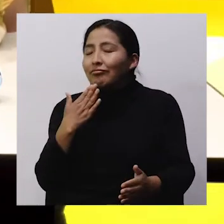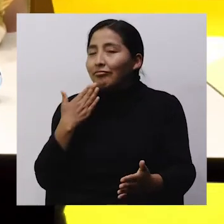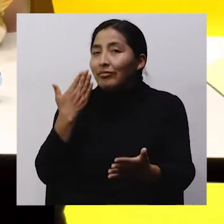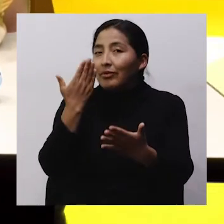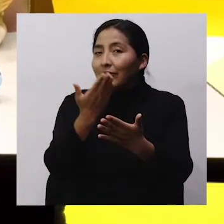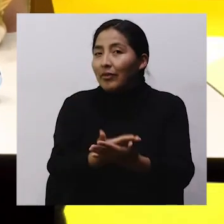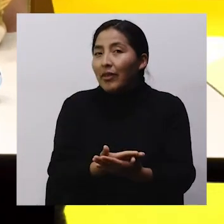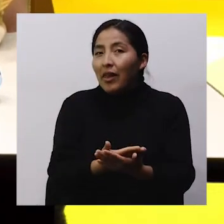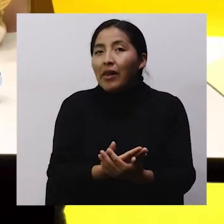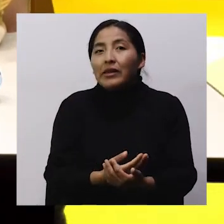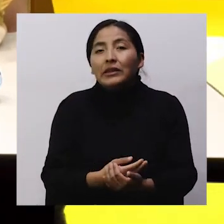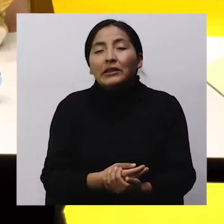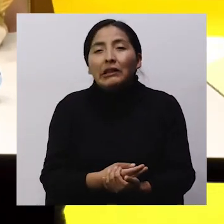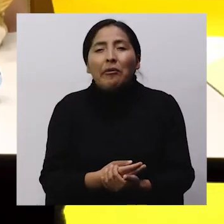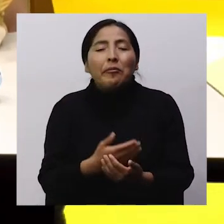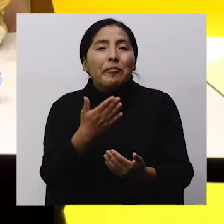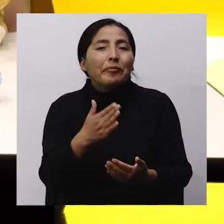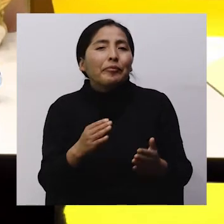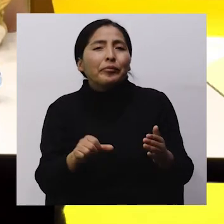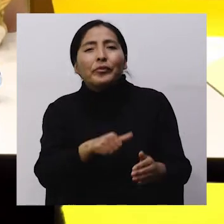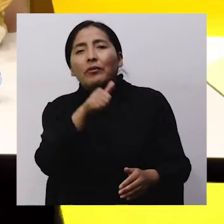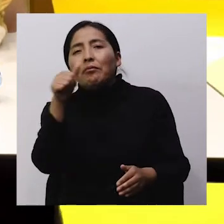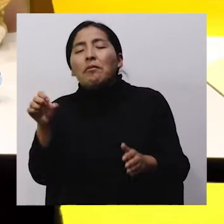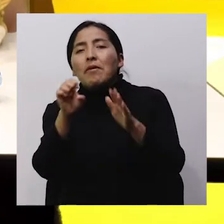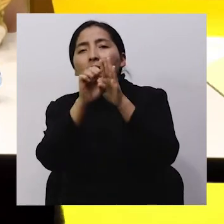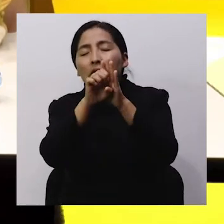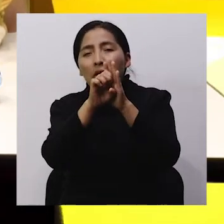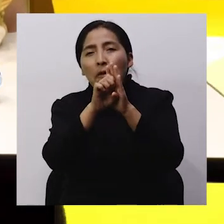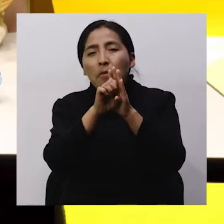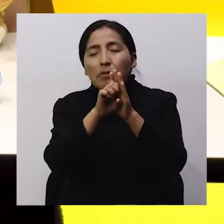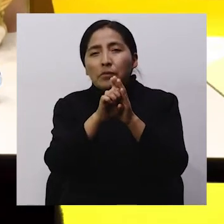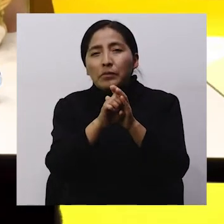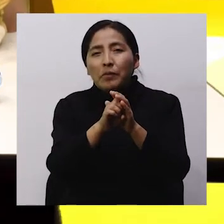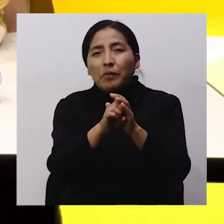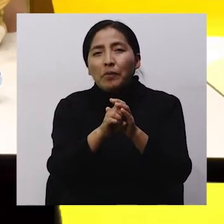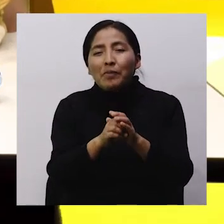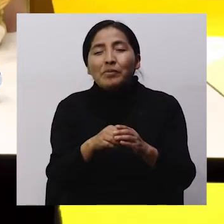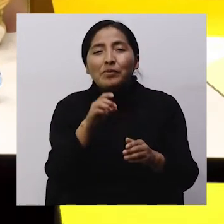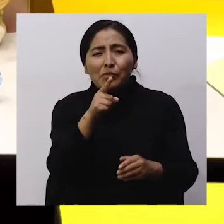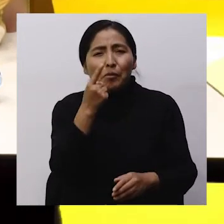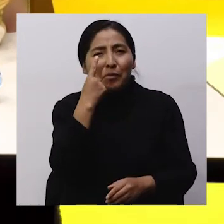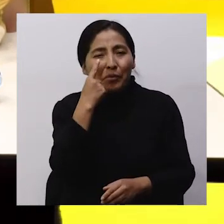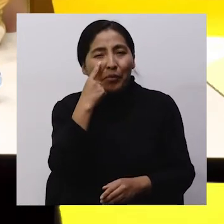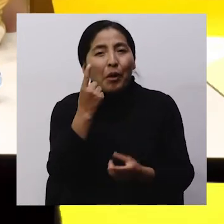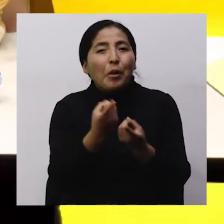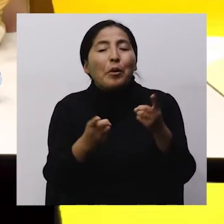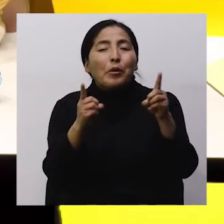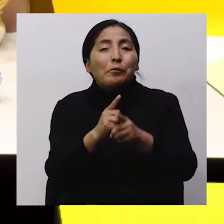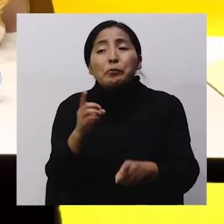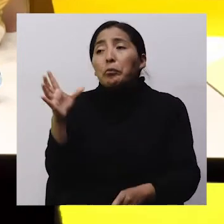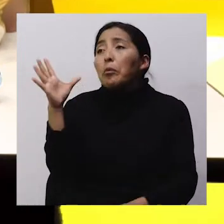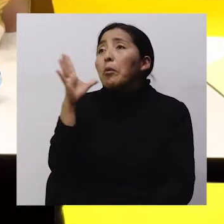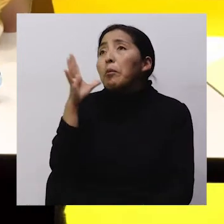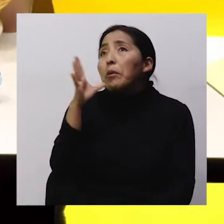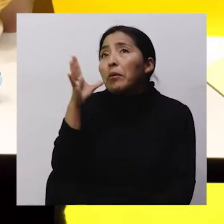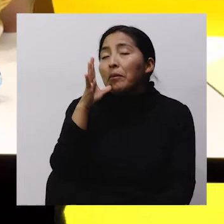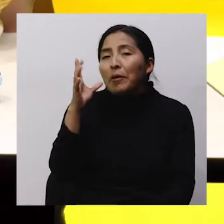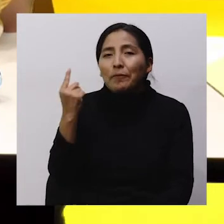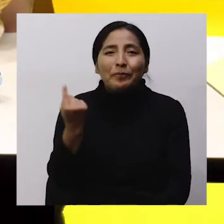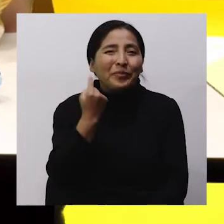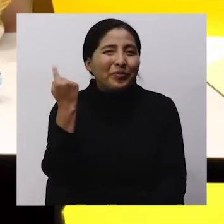chistes, ¿no? Entonces, a ver, a ver, un hito más Esos chistes de mamá, mamá son clásicos Entonces yo veo que los niños, las niñas en la